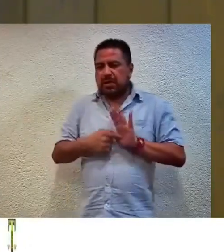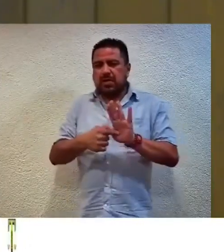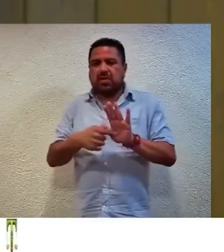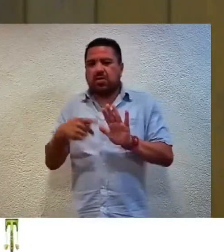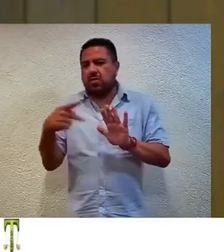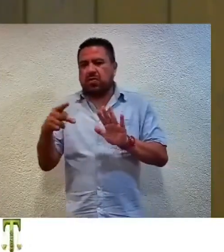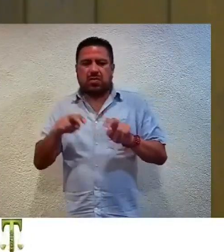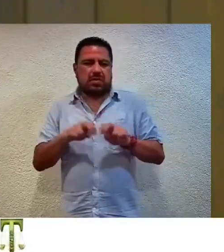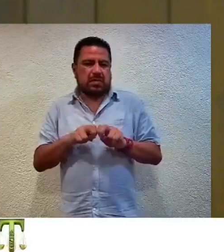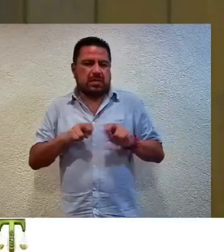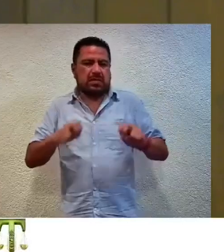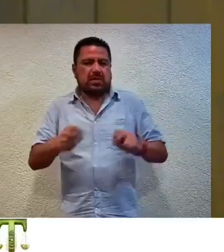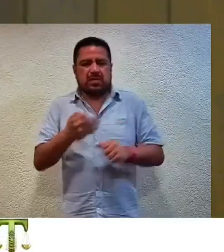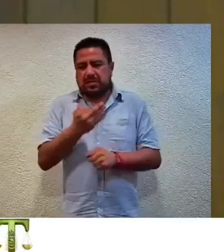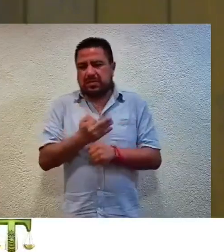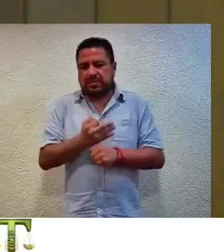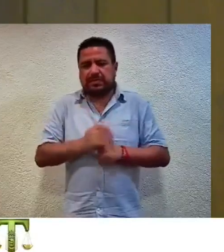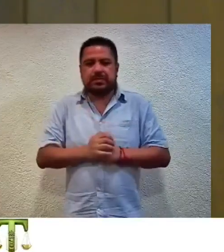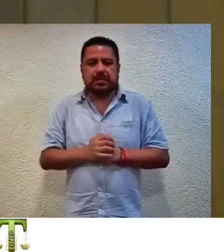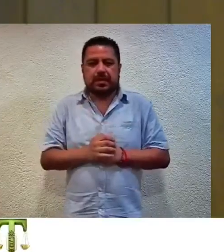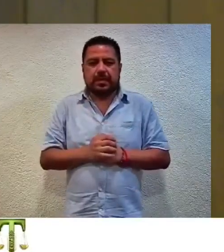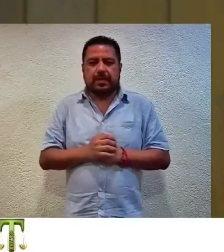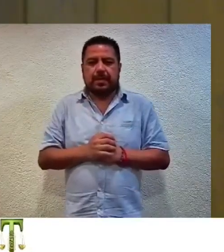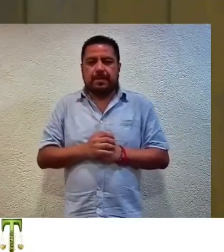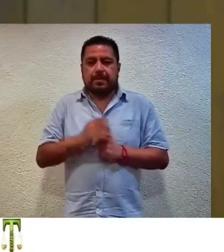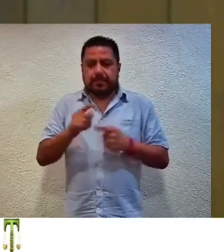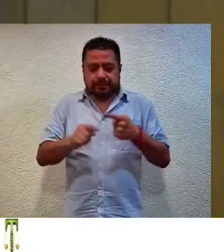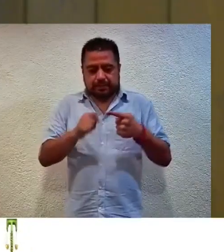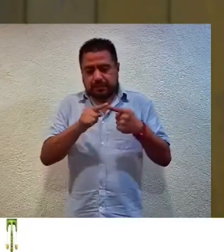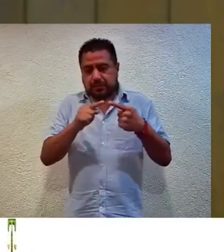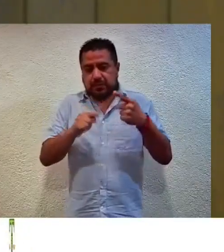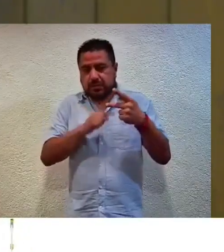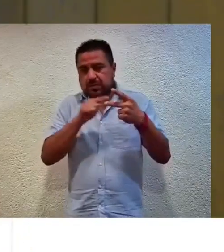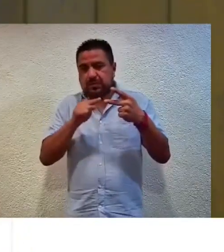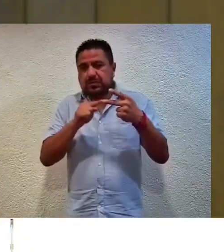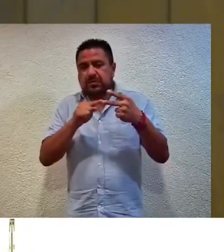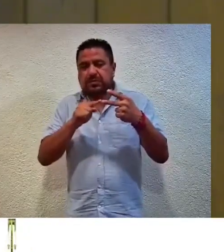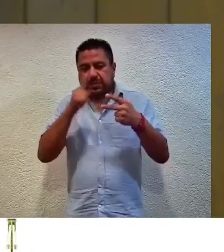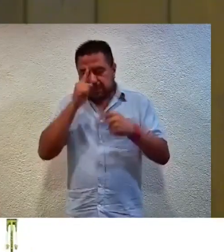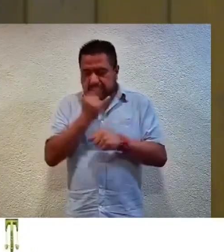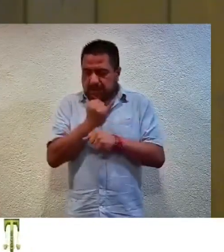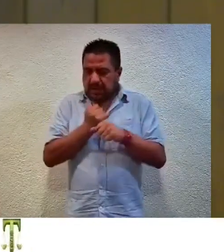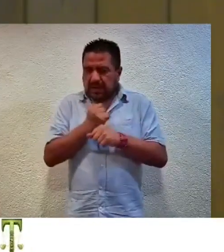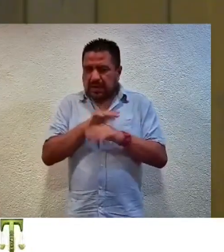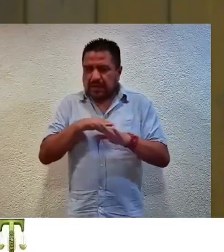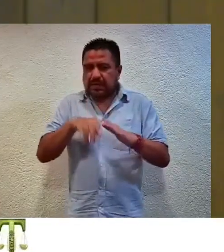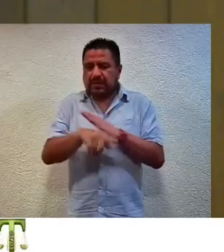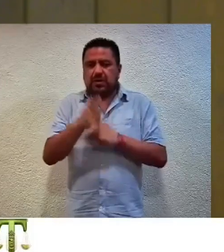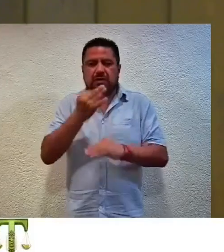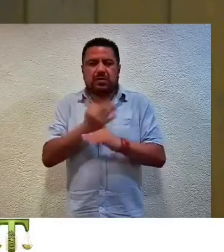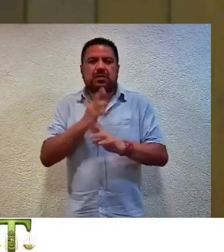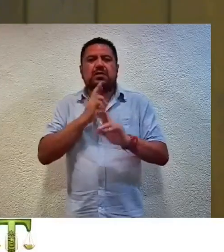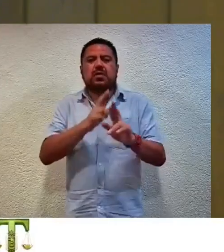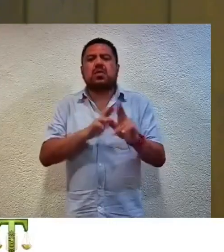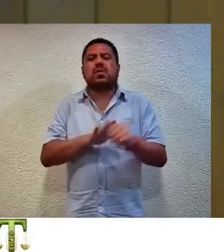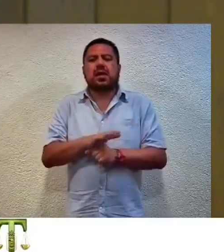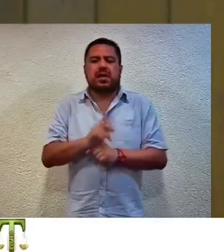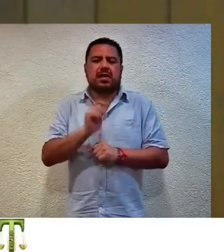pleno del órgano jurisdiccional. Los dos primeros asuntos listados para analizar y resolver en la presente sesión